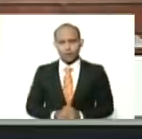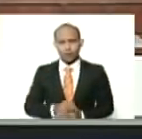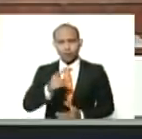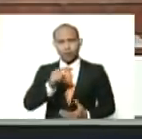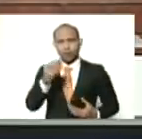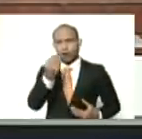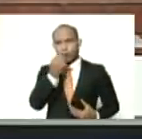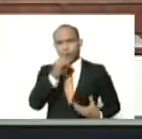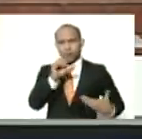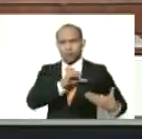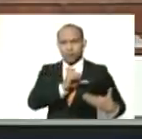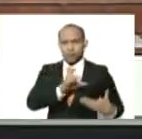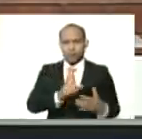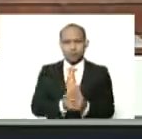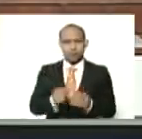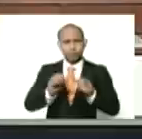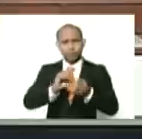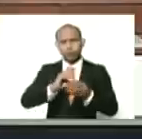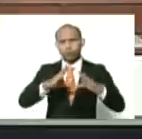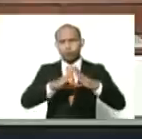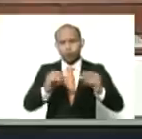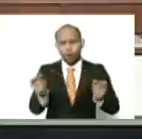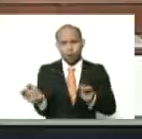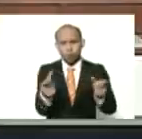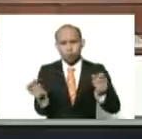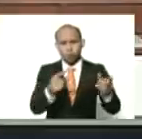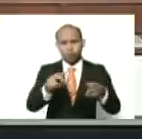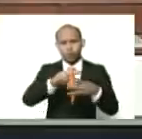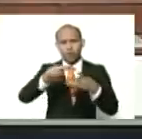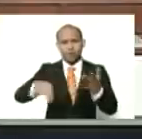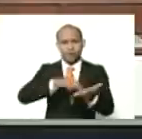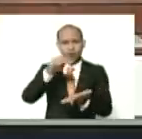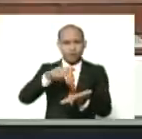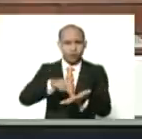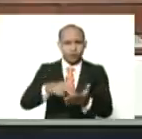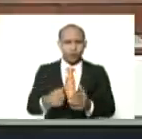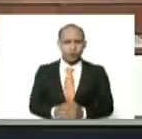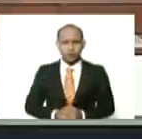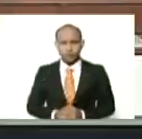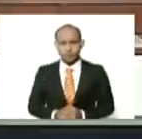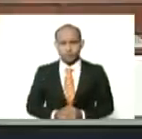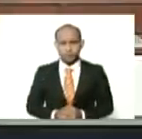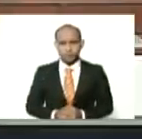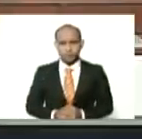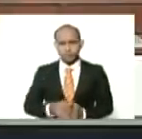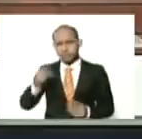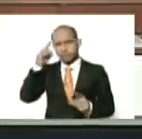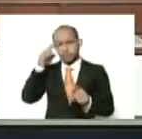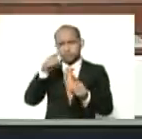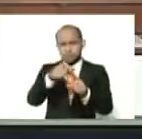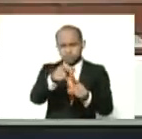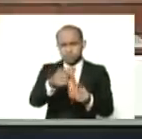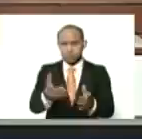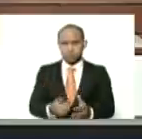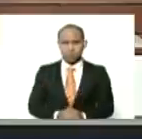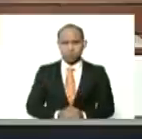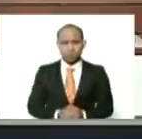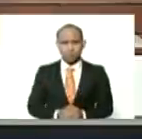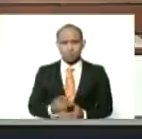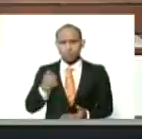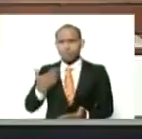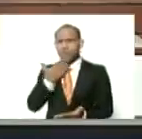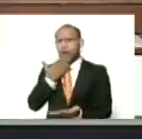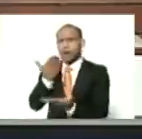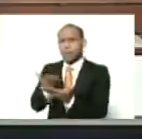estancia materna distribuidas en todo el territorio nacional, para eso, me están